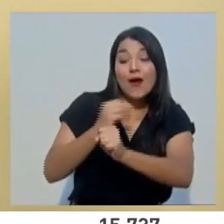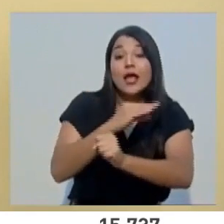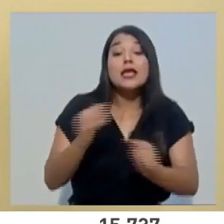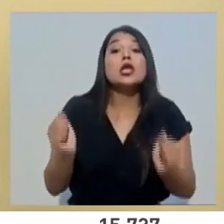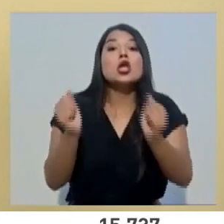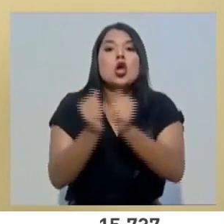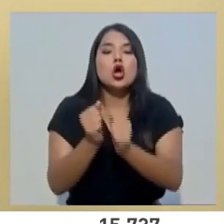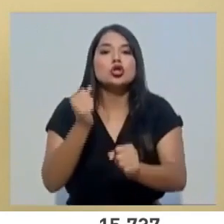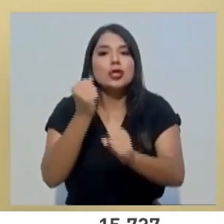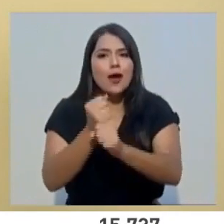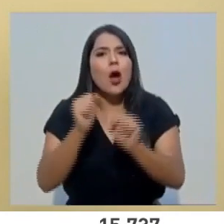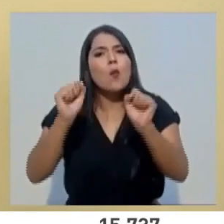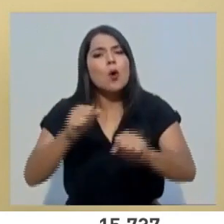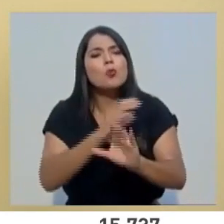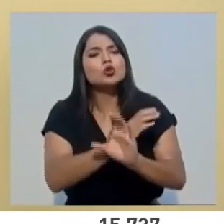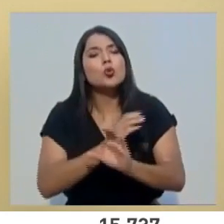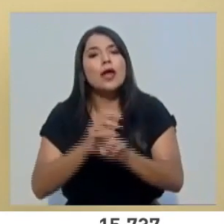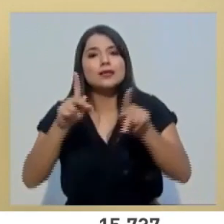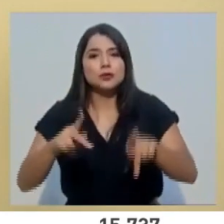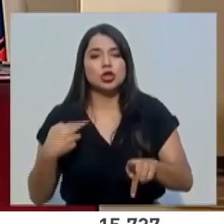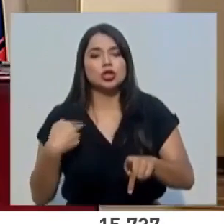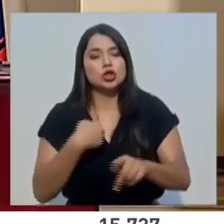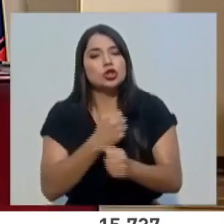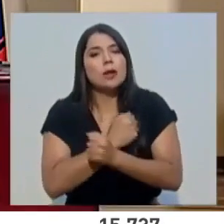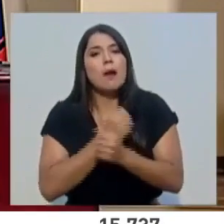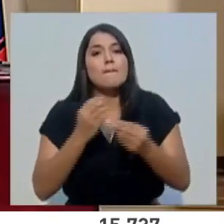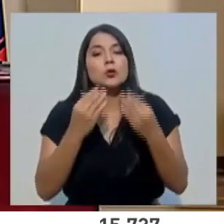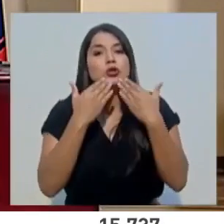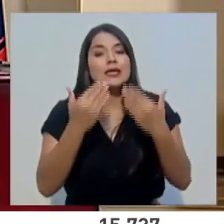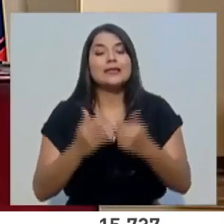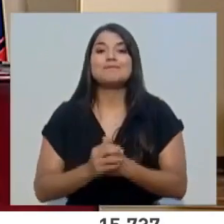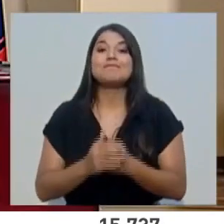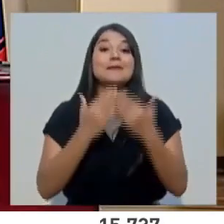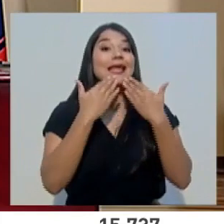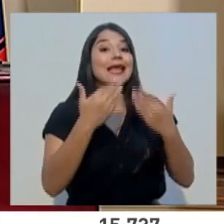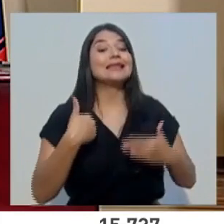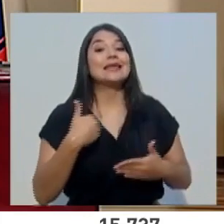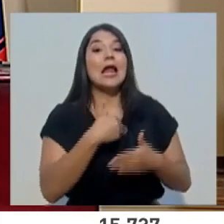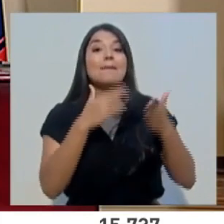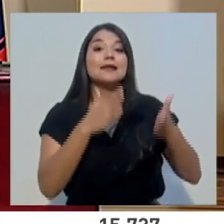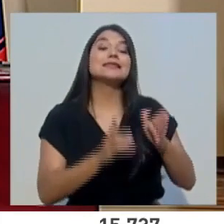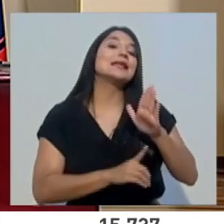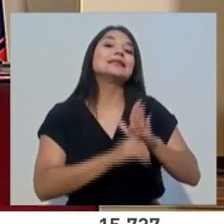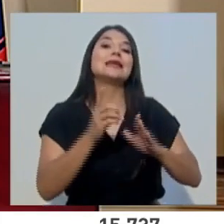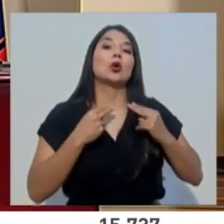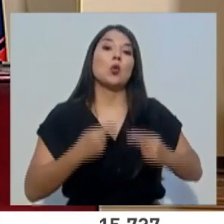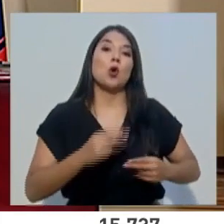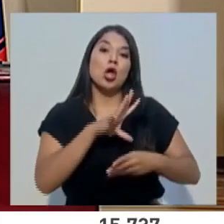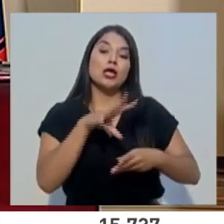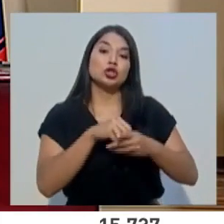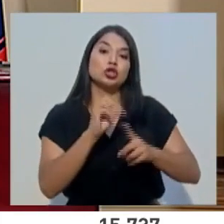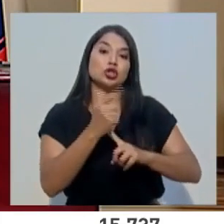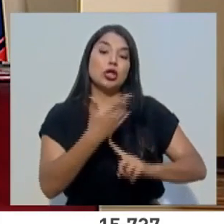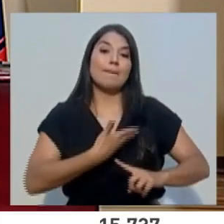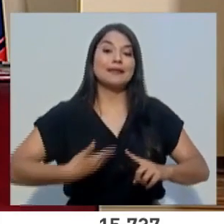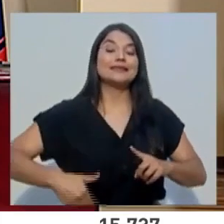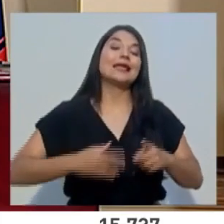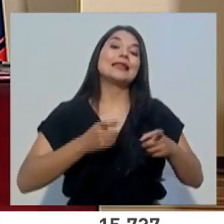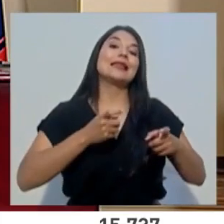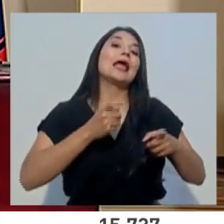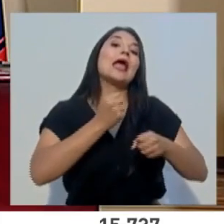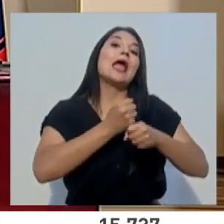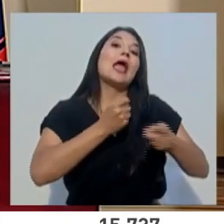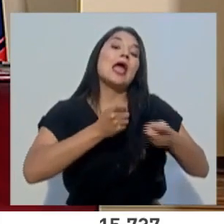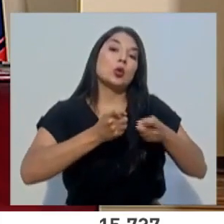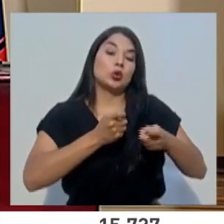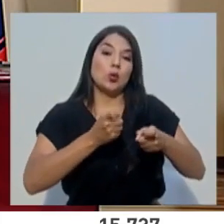poder cuidar a quienes amamos. Muchísimas gracias. Muchas gracias al Ministro de Desarrollo Humano e Inclusión Social y Presidente Ejecutivo de Limas